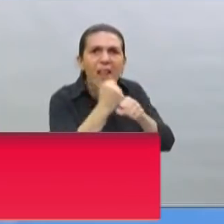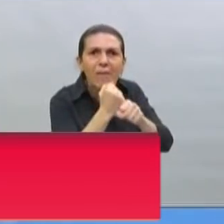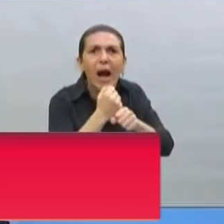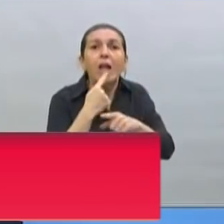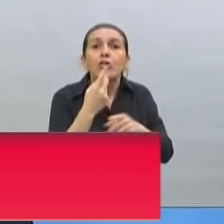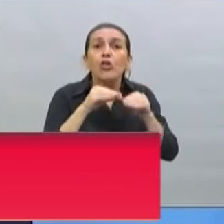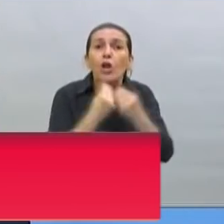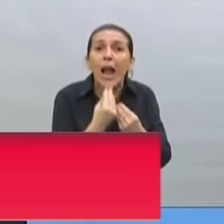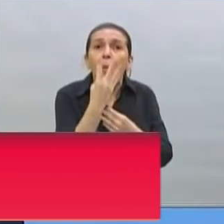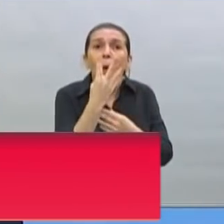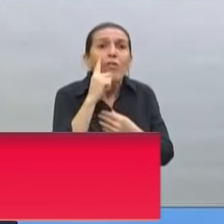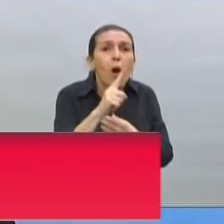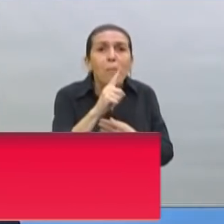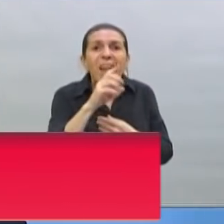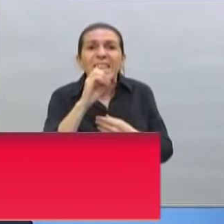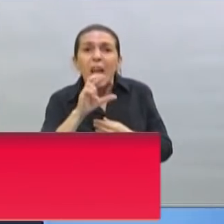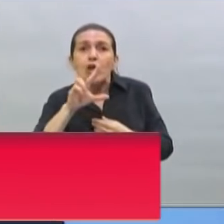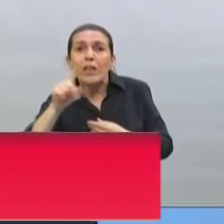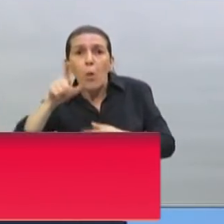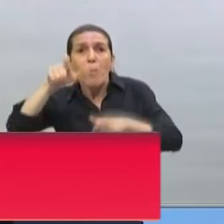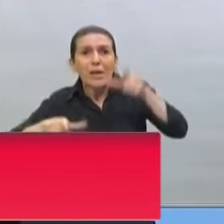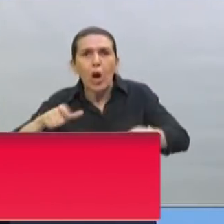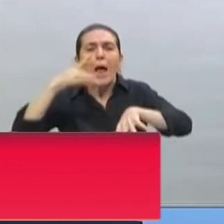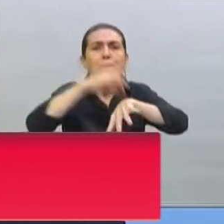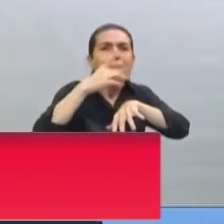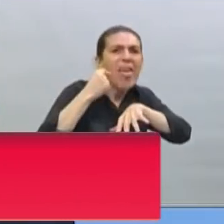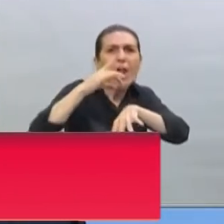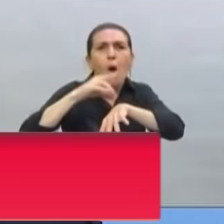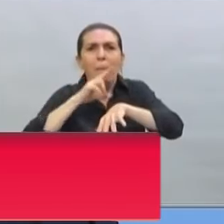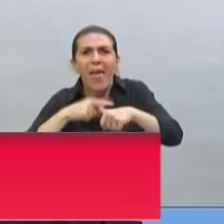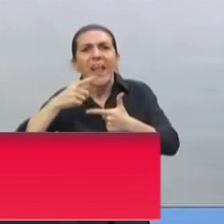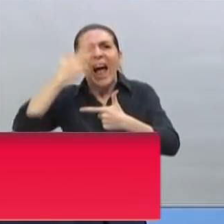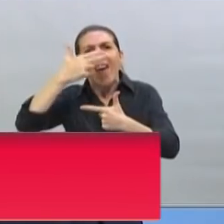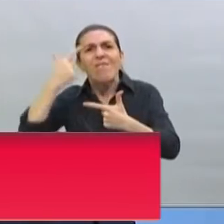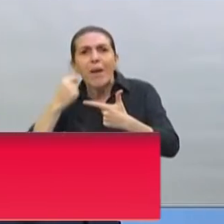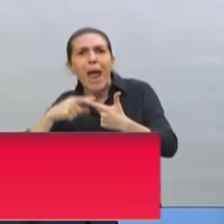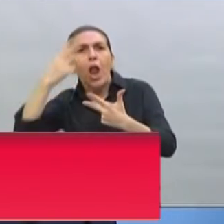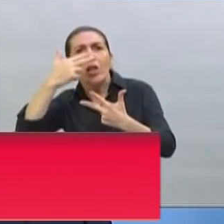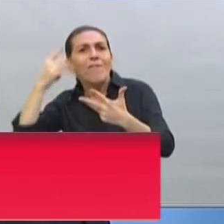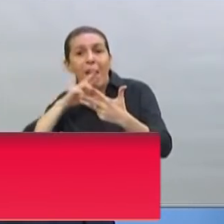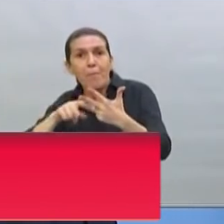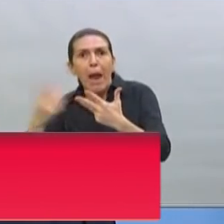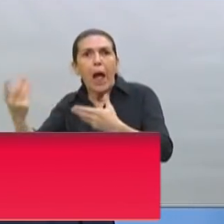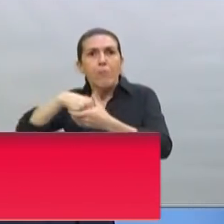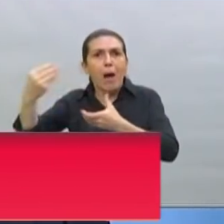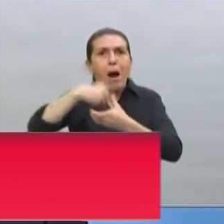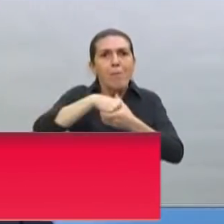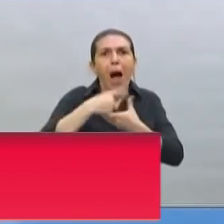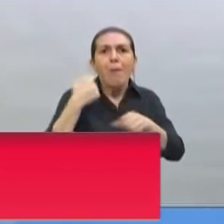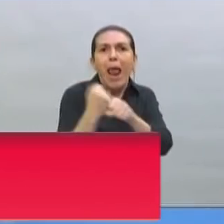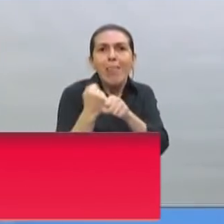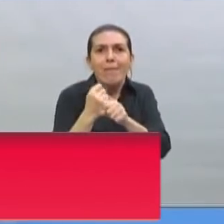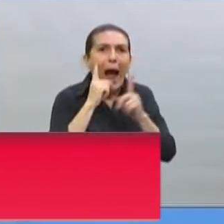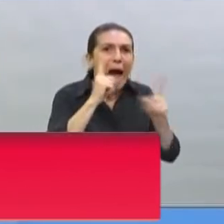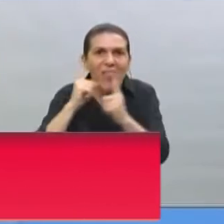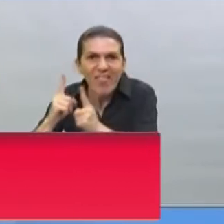personas, entre médicos, médicas, enfermeros y enfermeras, se han sumado al sistema de salud. En